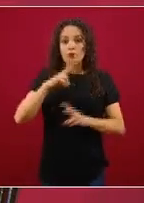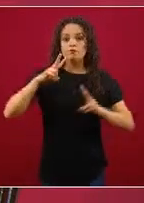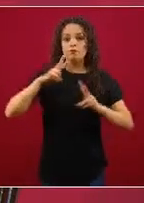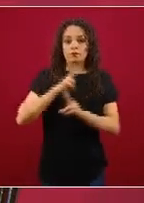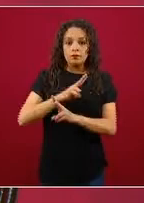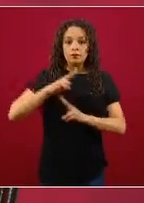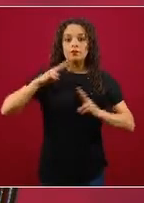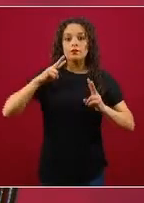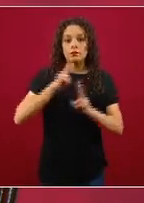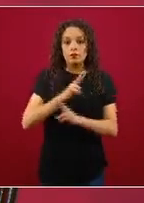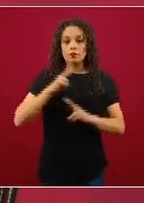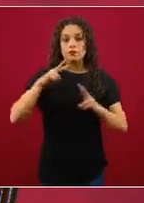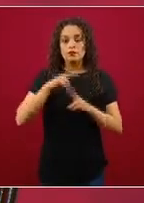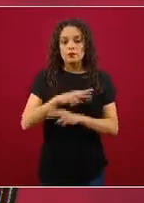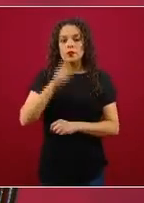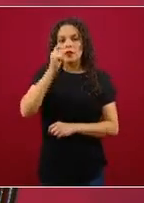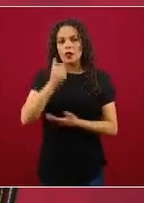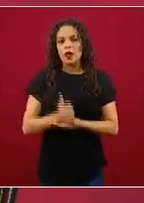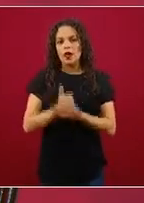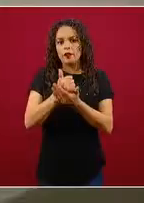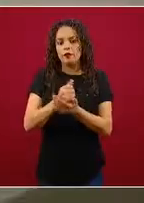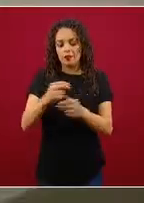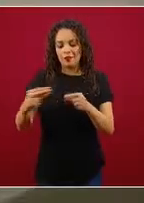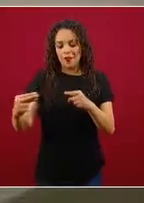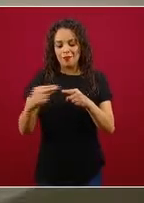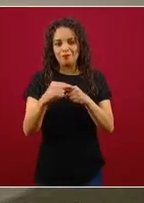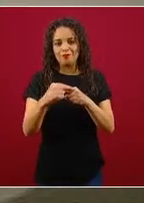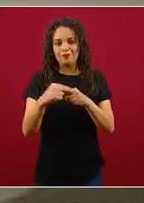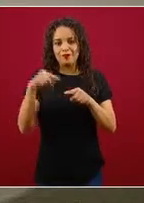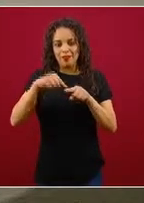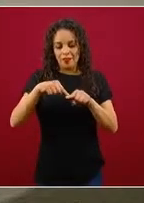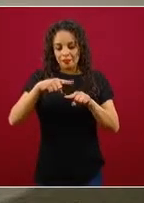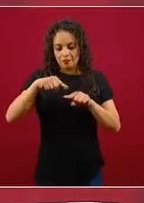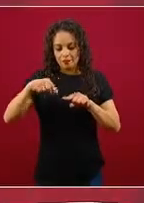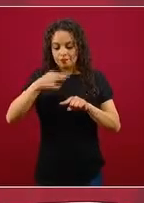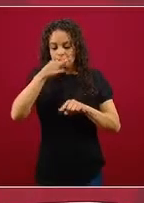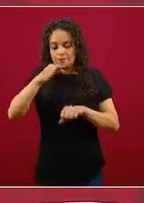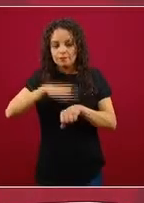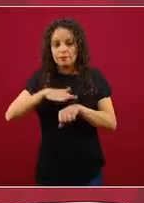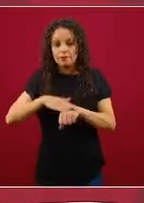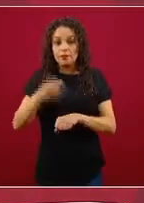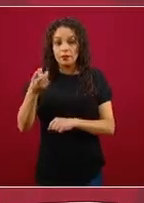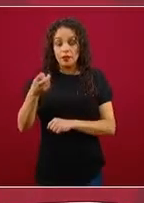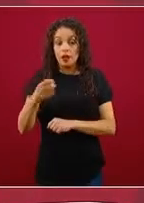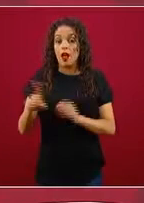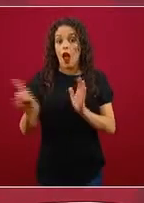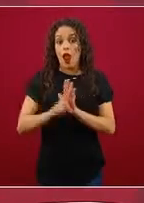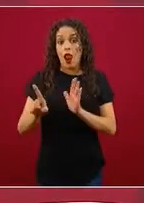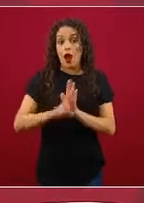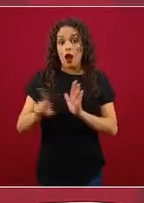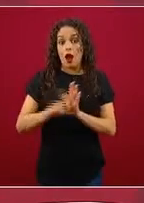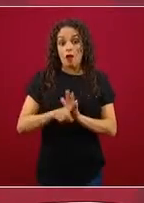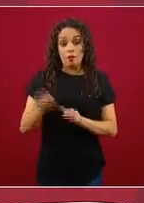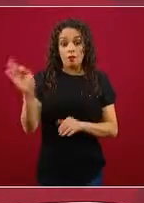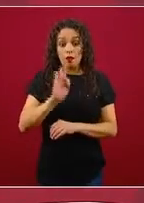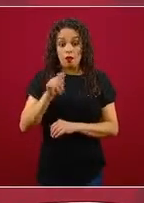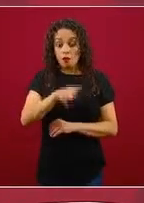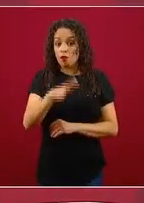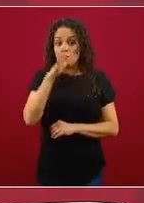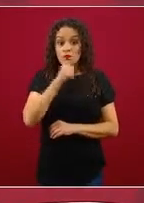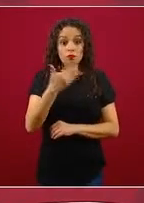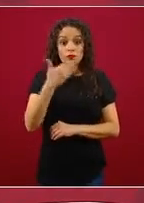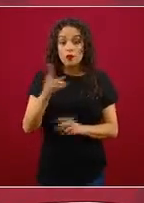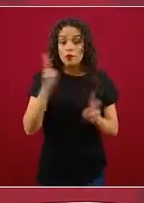oxígeno, medido por oxímetro digital, es un dato de alarma, y la recomendación es ir a la unidad, a la unidad médica,